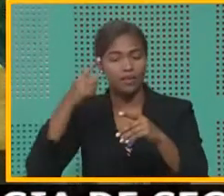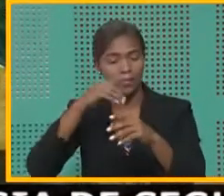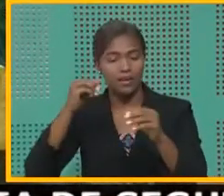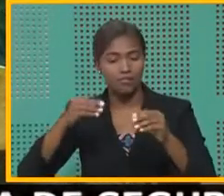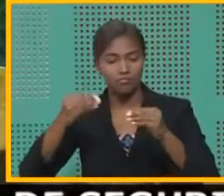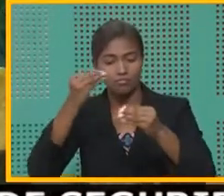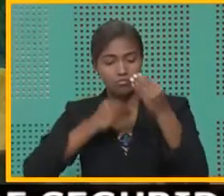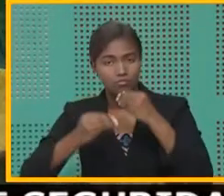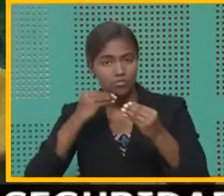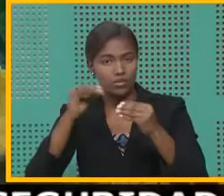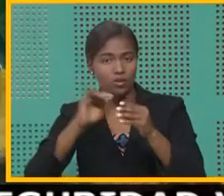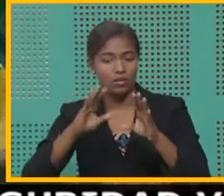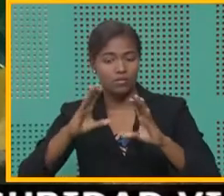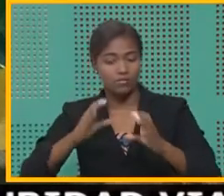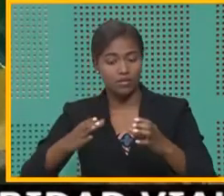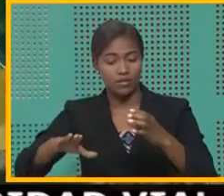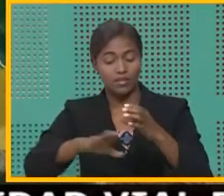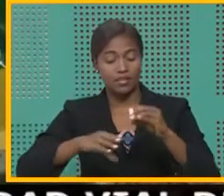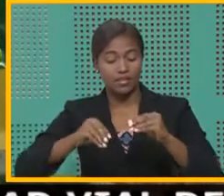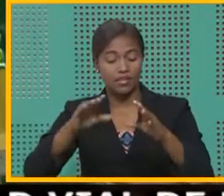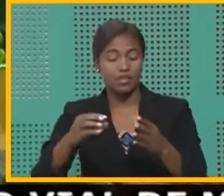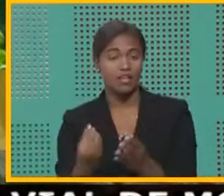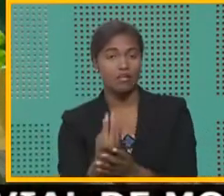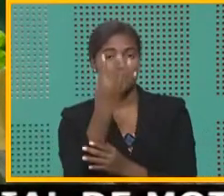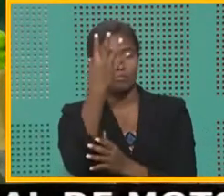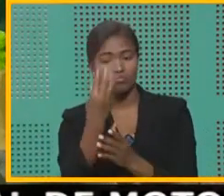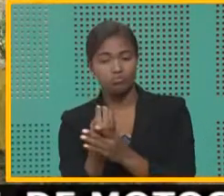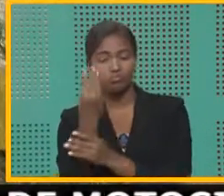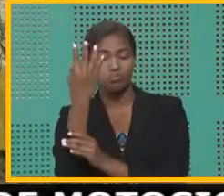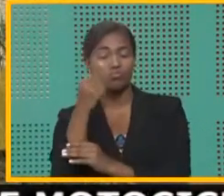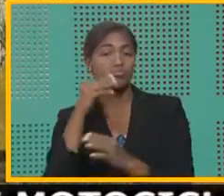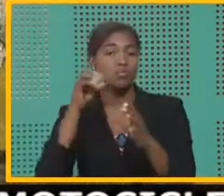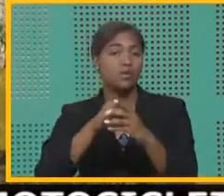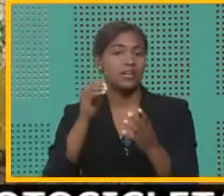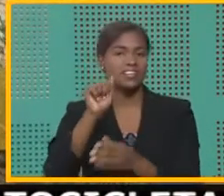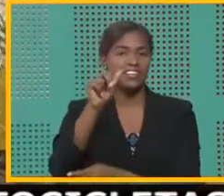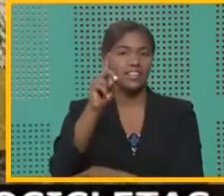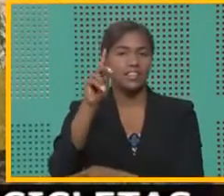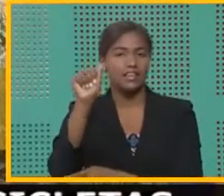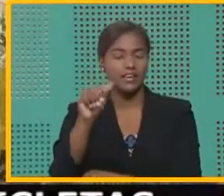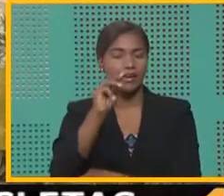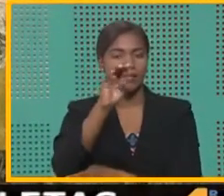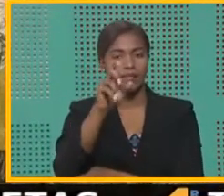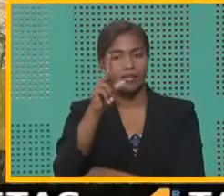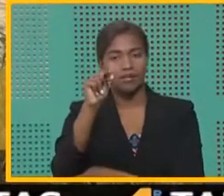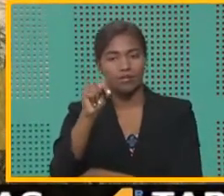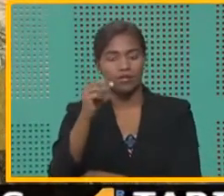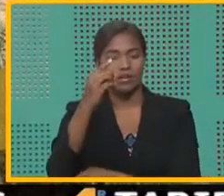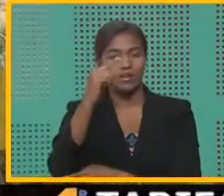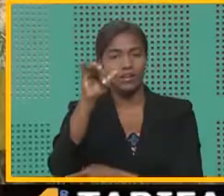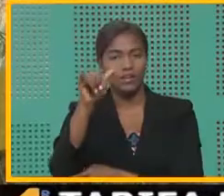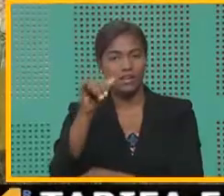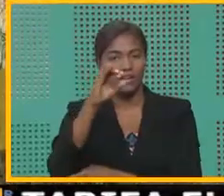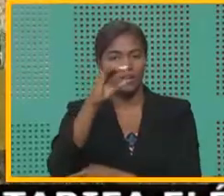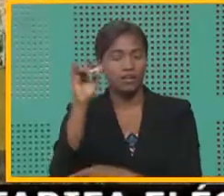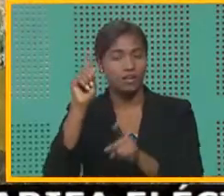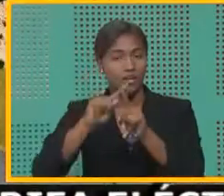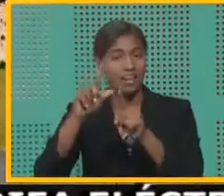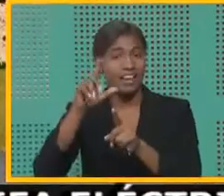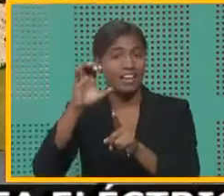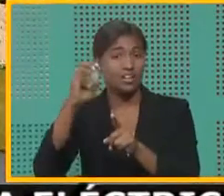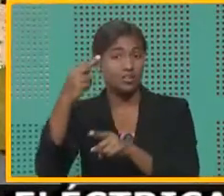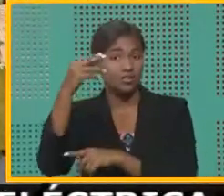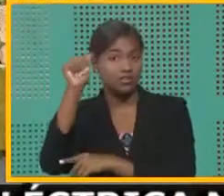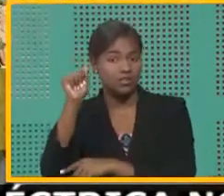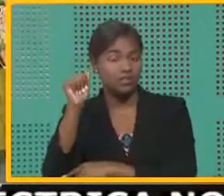el ganado y la parte agrícola sembrada de rubros tales como sandía, melones, molondrones, ajíes, guanela, lechosa,